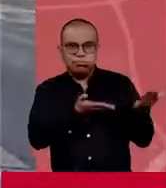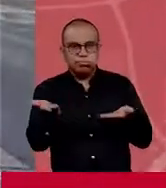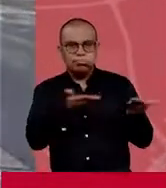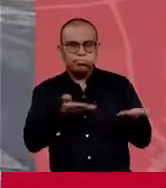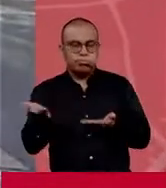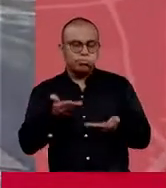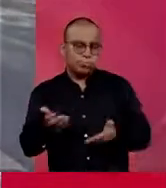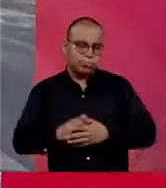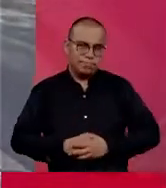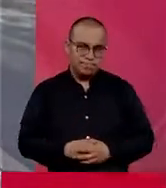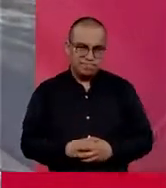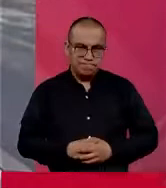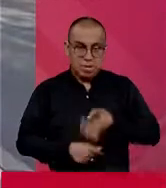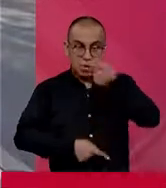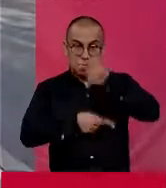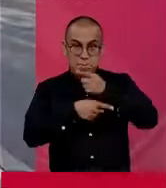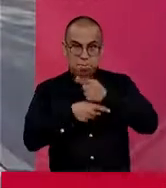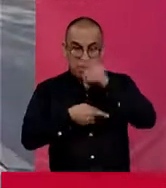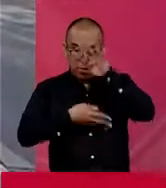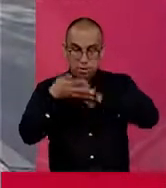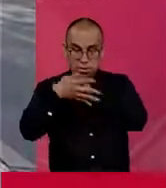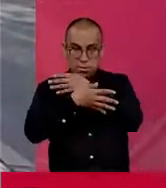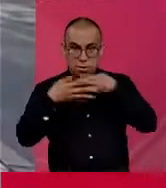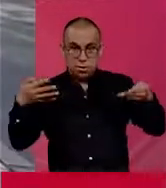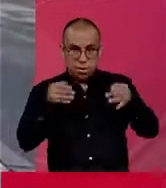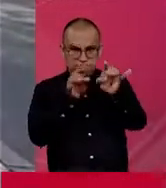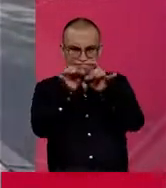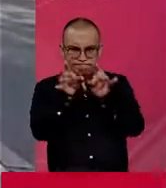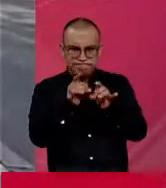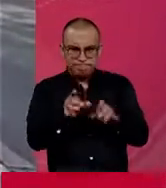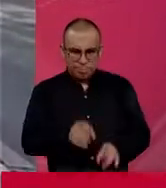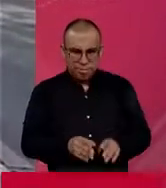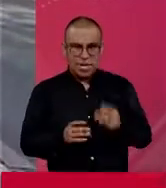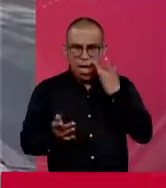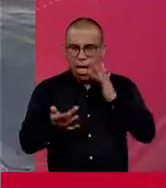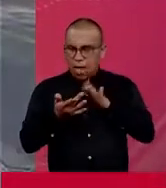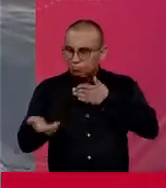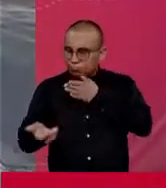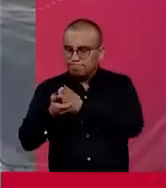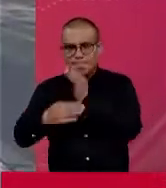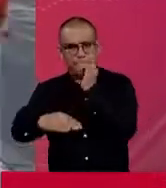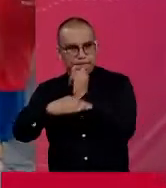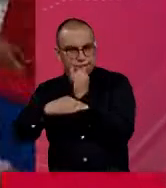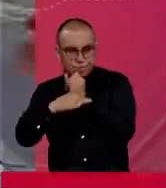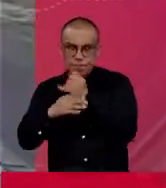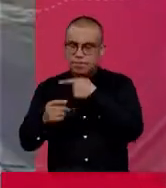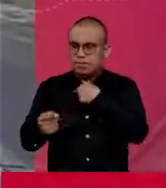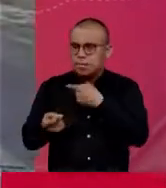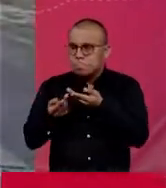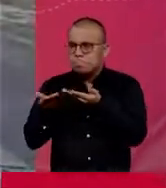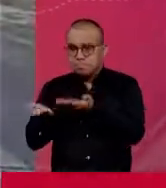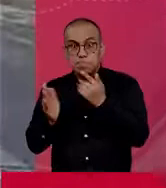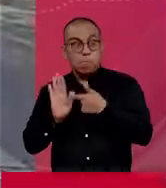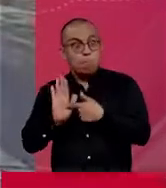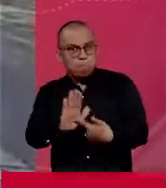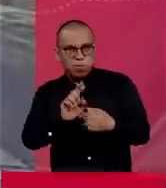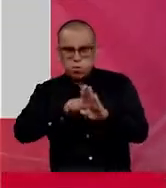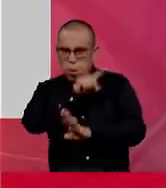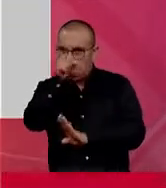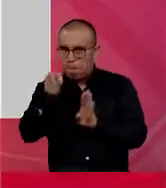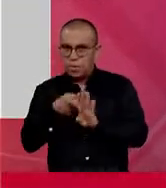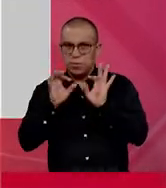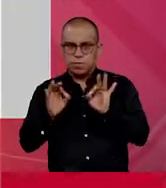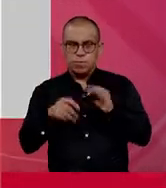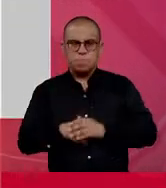entonces cumpliendo ese cronograma se llevan las máquinas a esta institución en particular, allí la desempacan en presencia de su interventor,